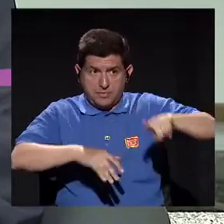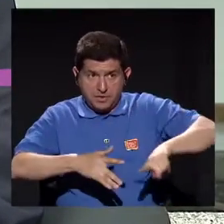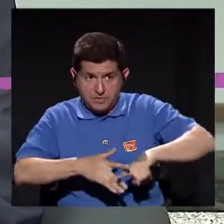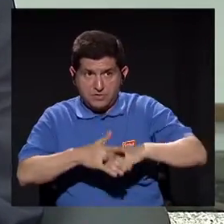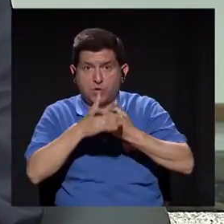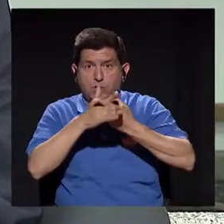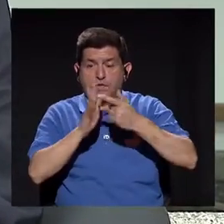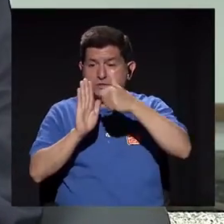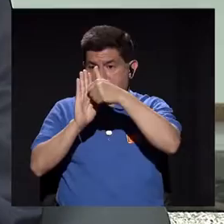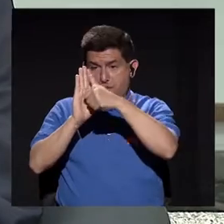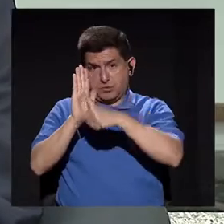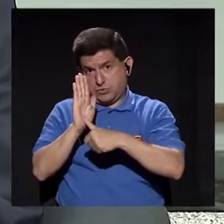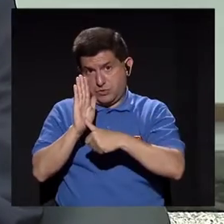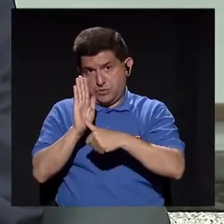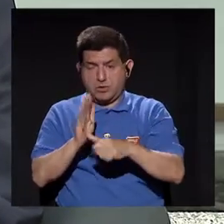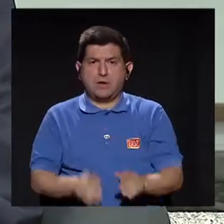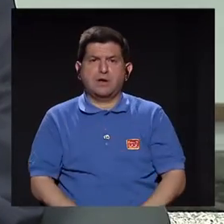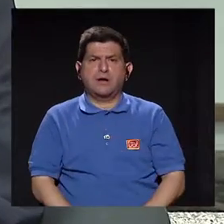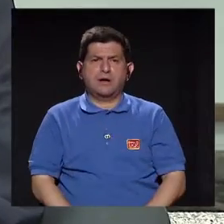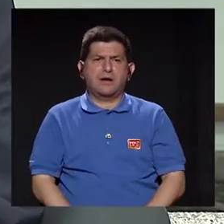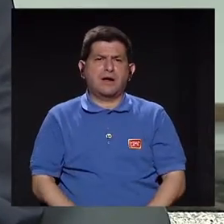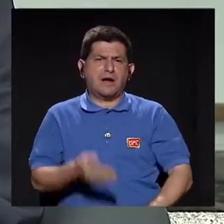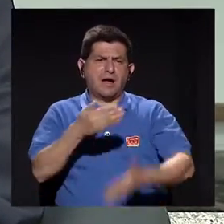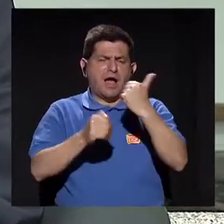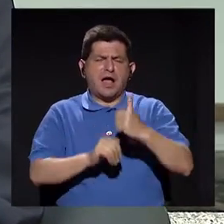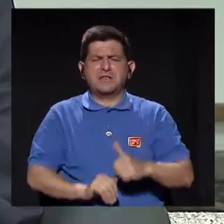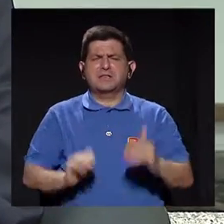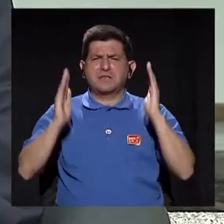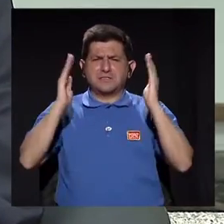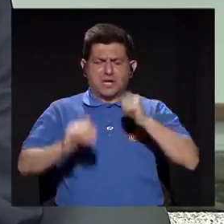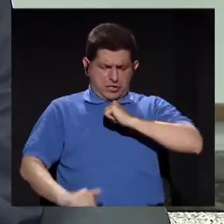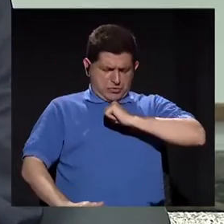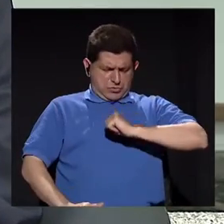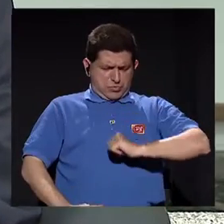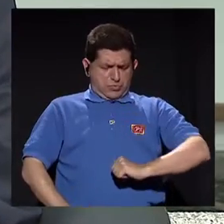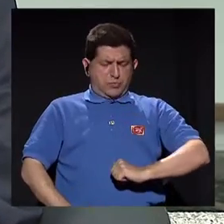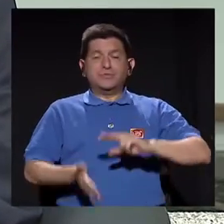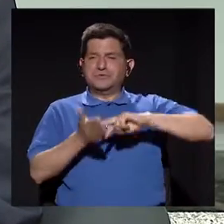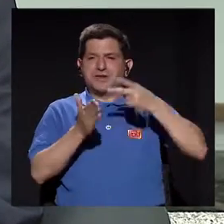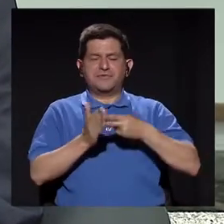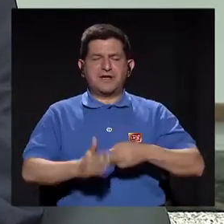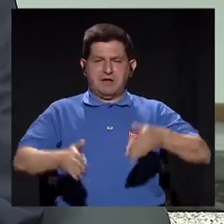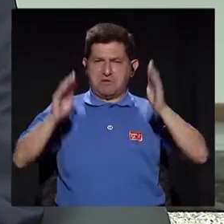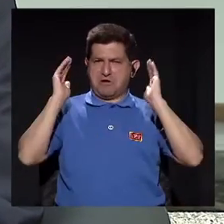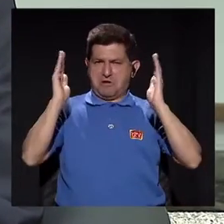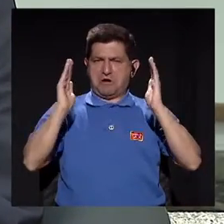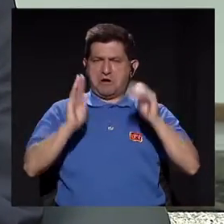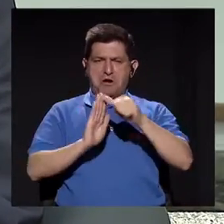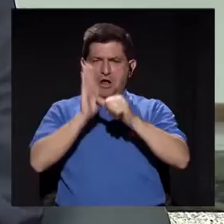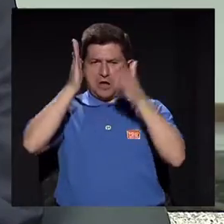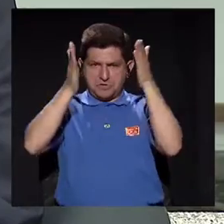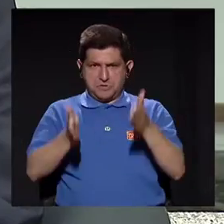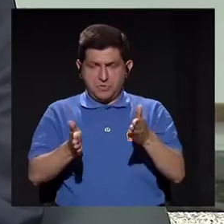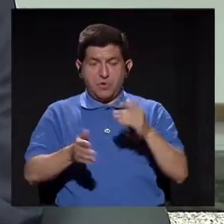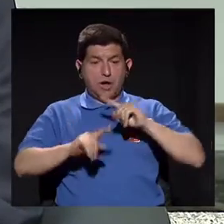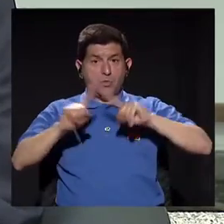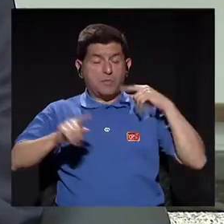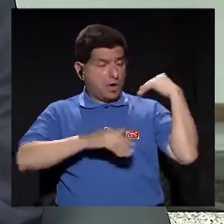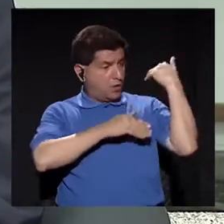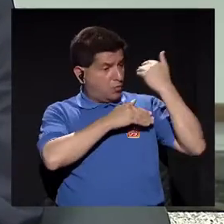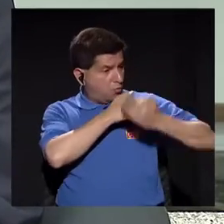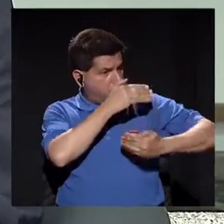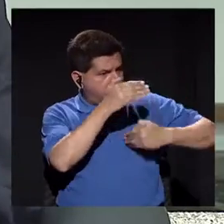iniciamos en cirugía hablábamos de que grandes incisiones, grandes cirujanos. La evolución nos ha